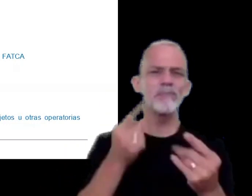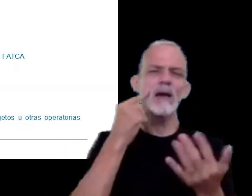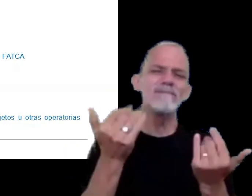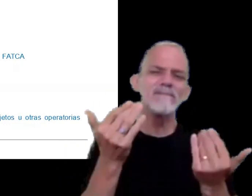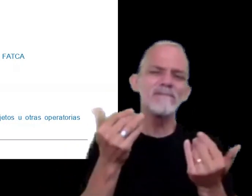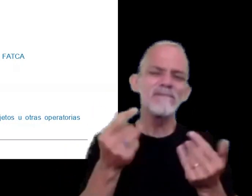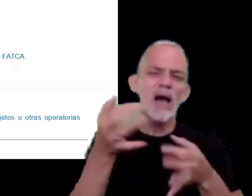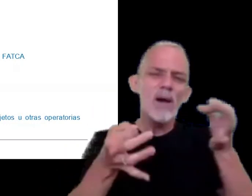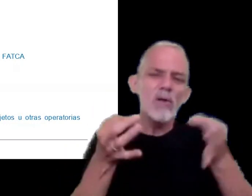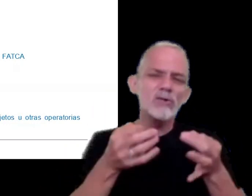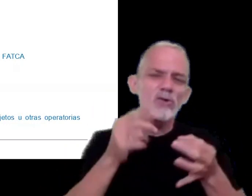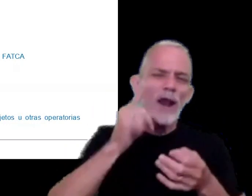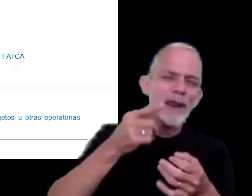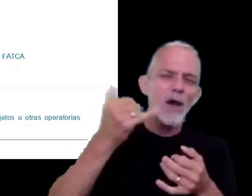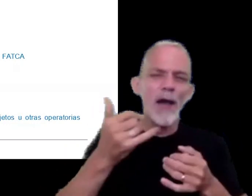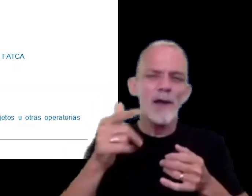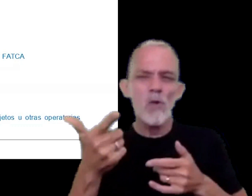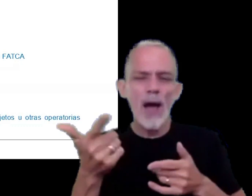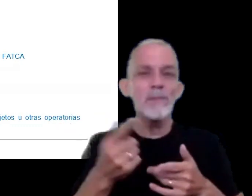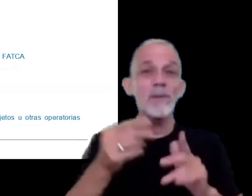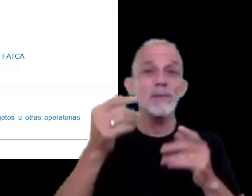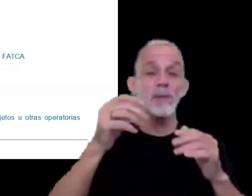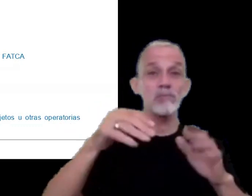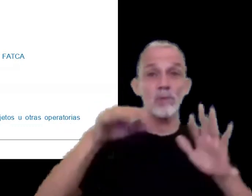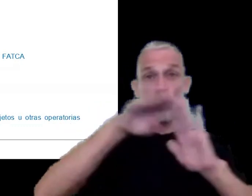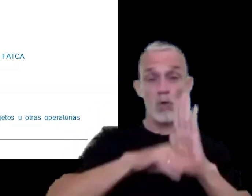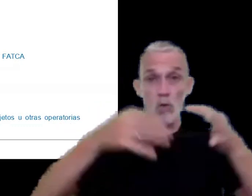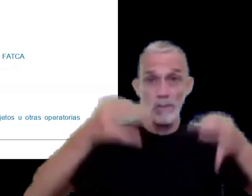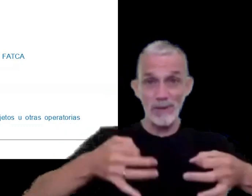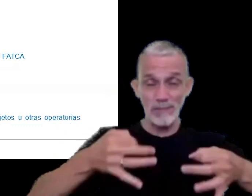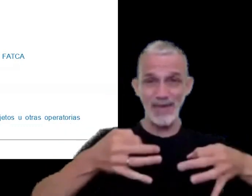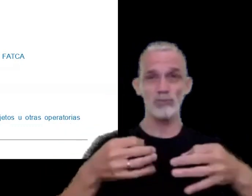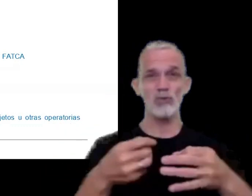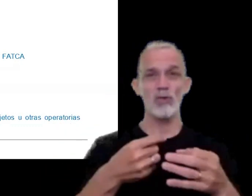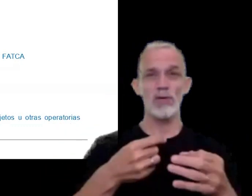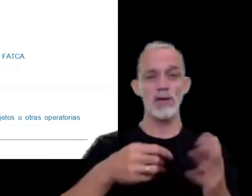gestión de riesgos en materia de cumplimiento de tributación internacional